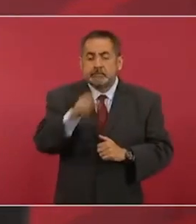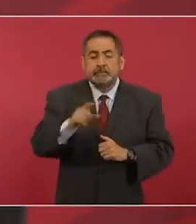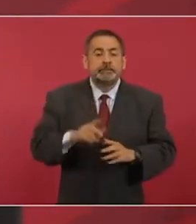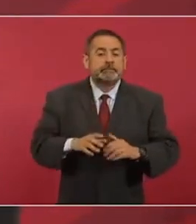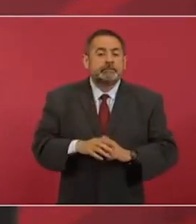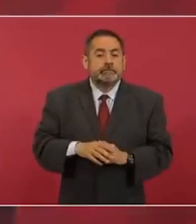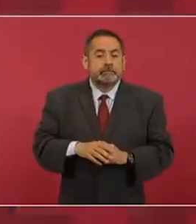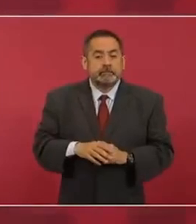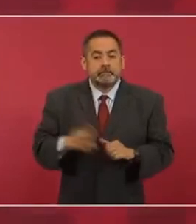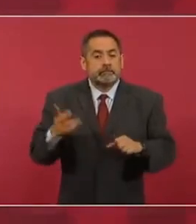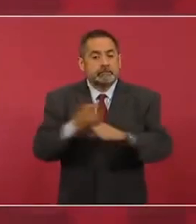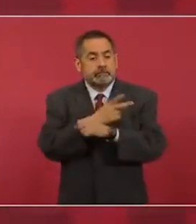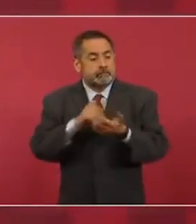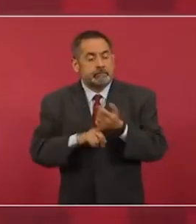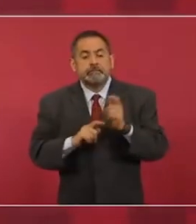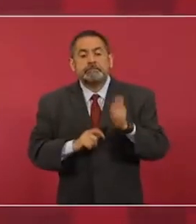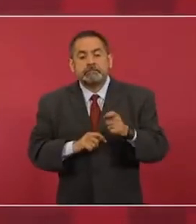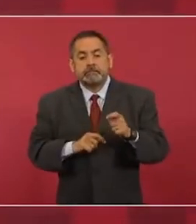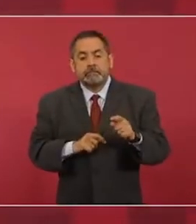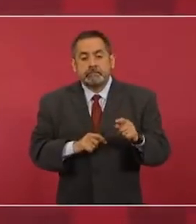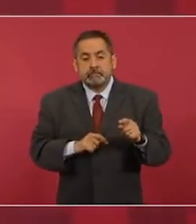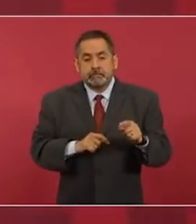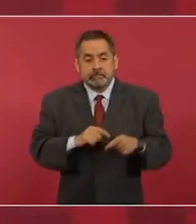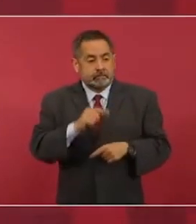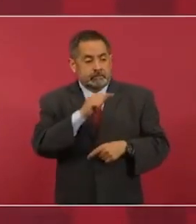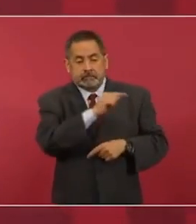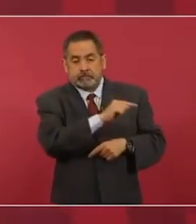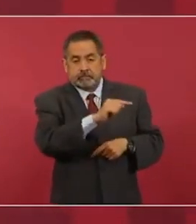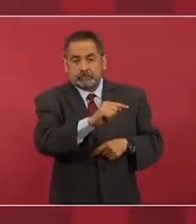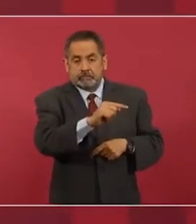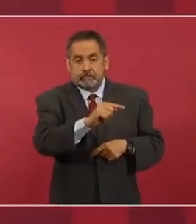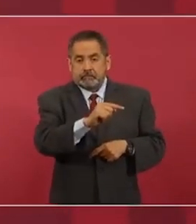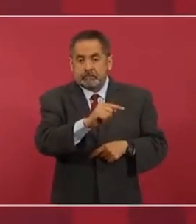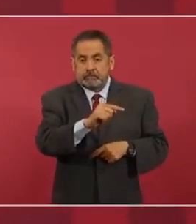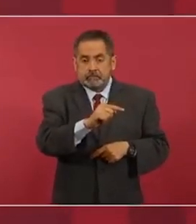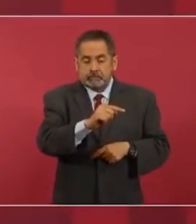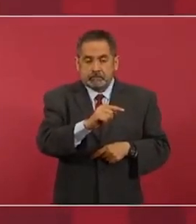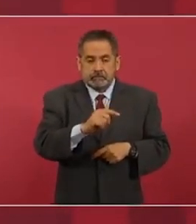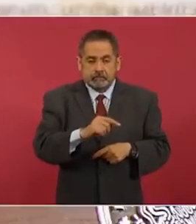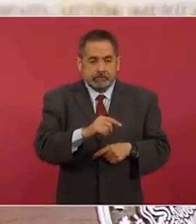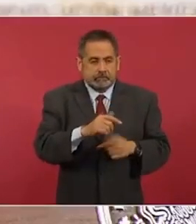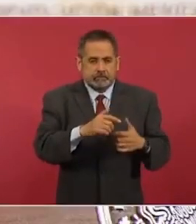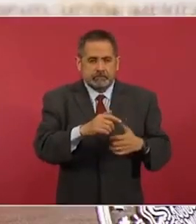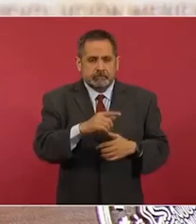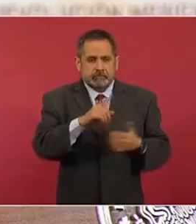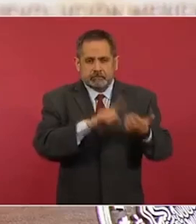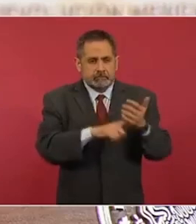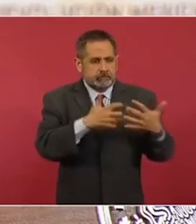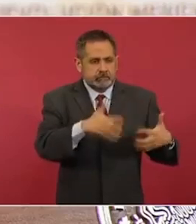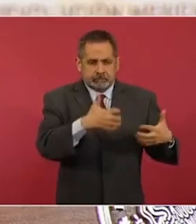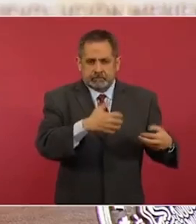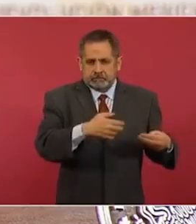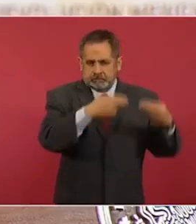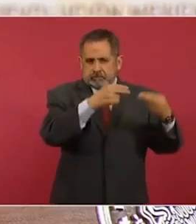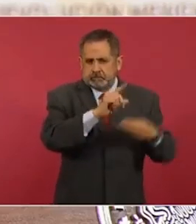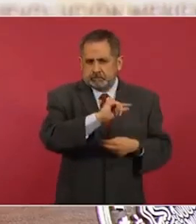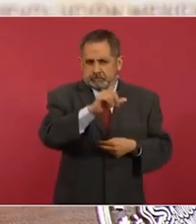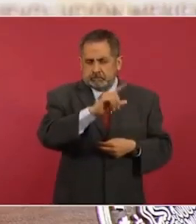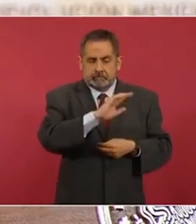lo que corresponde a las autoridades y a las empresas